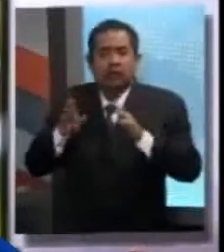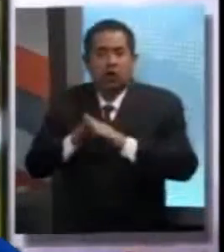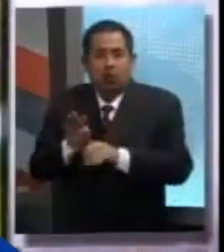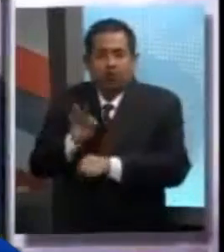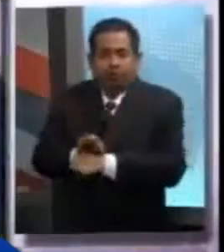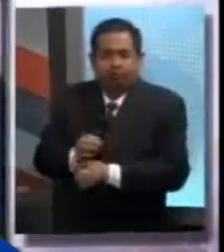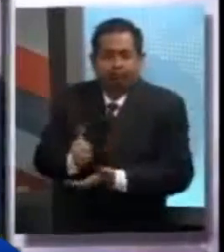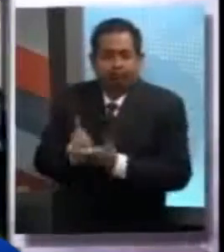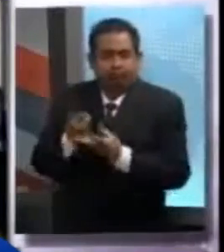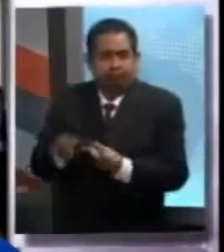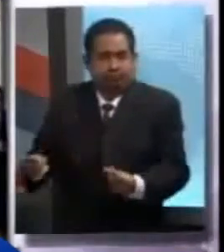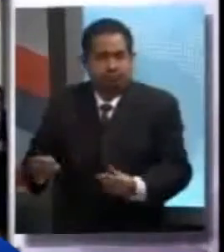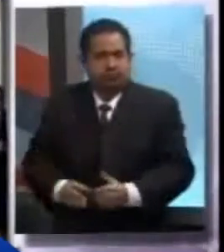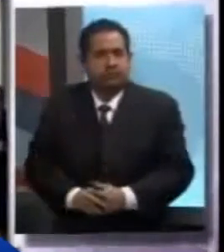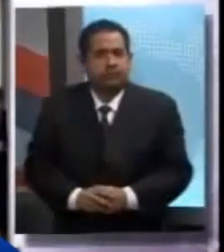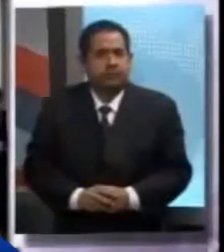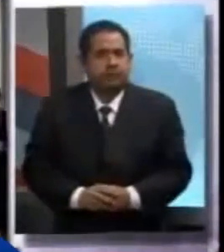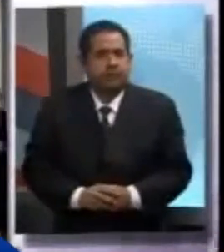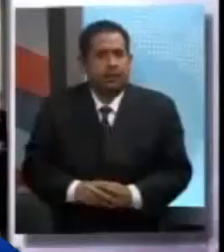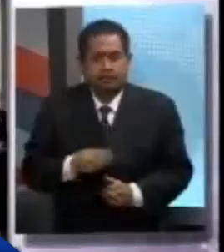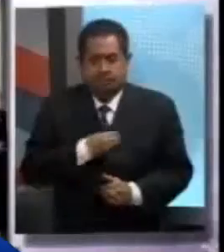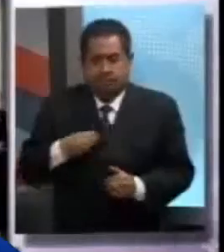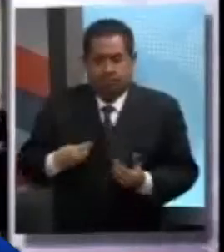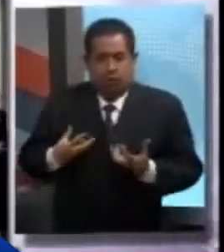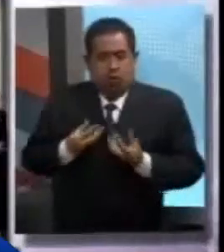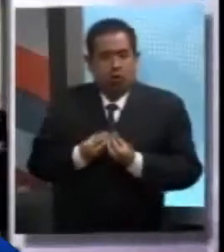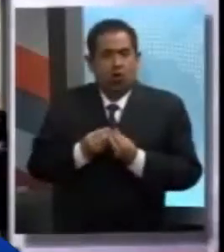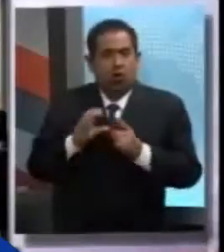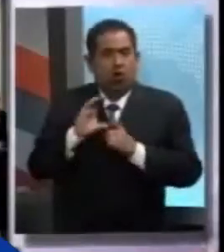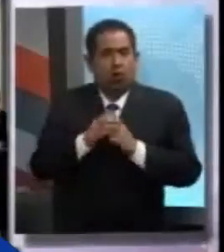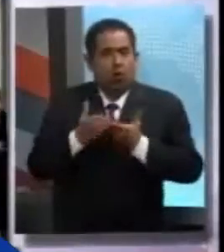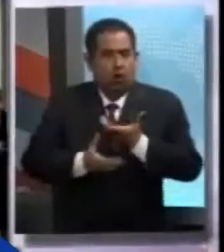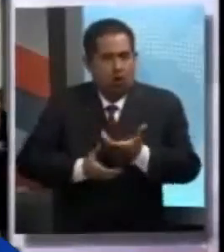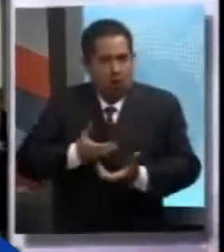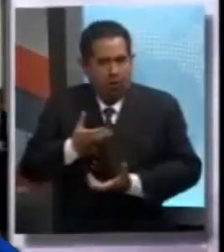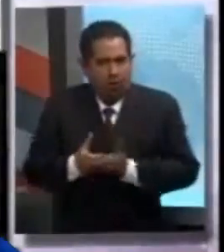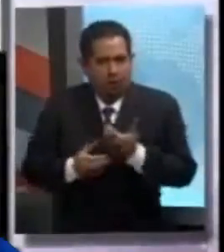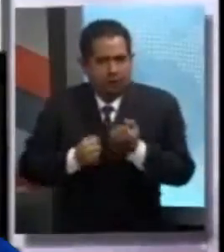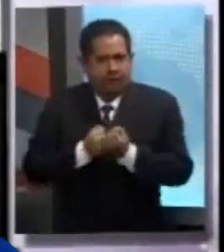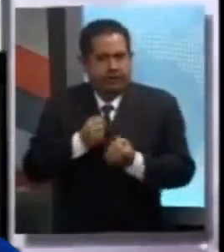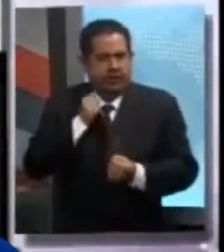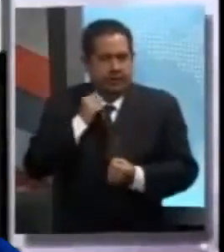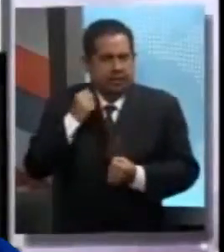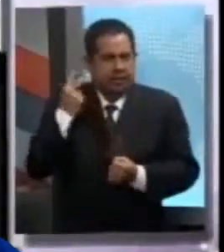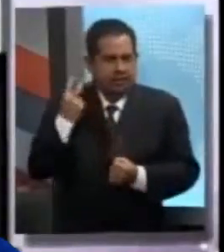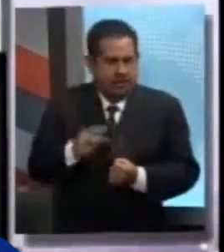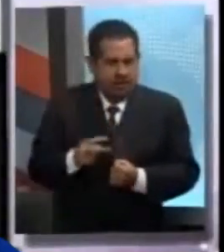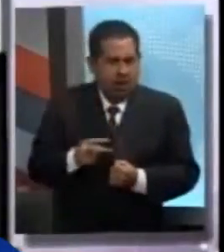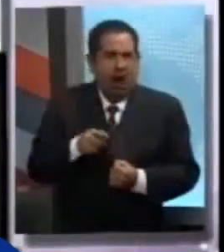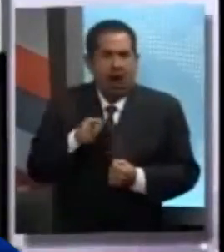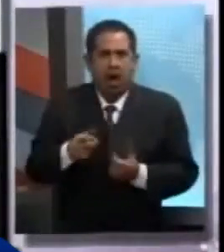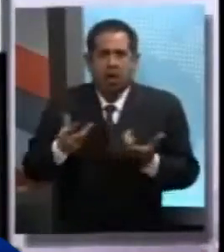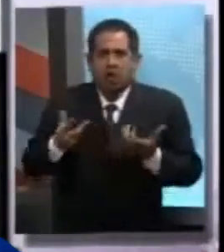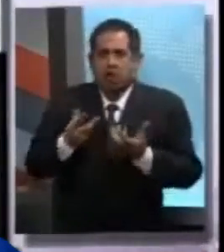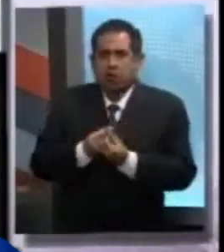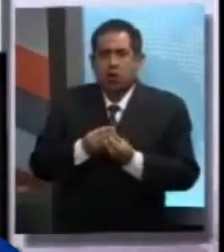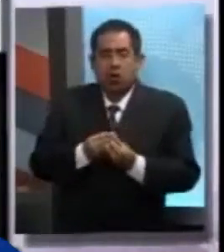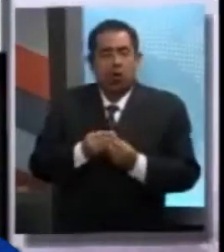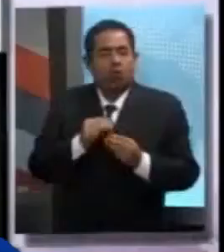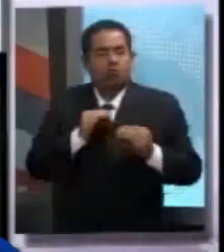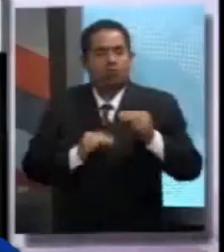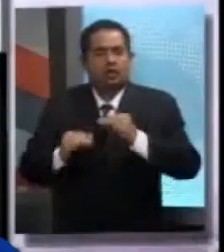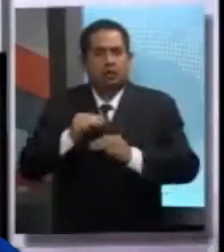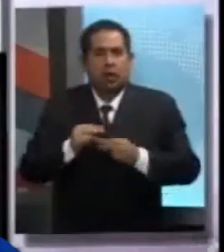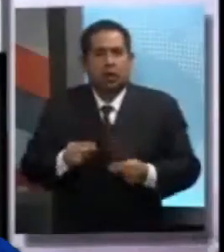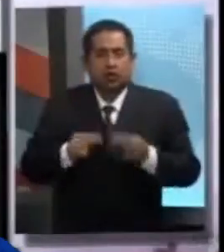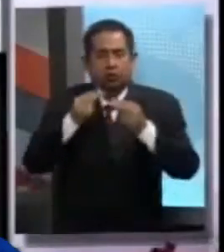Chiapas. Los integrantes de la Comisión de Comercio y Fomento Industrial del Senado se reunieron con el ministro de Asuntos